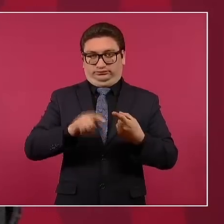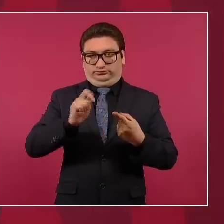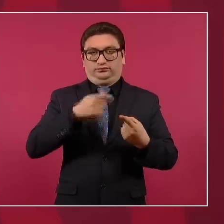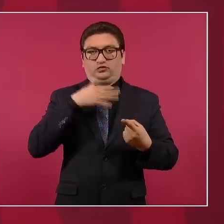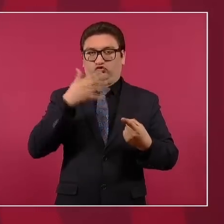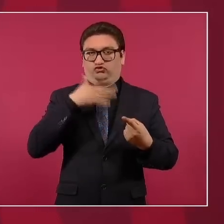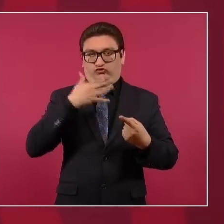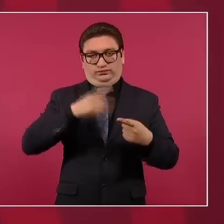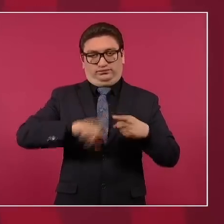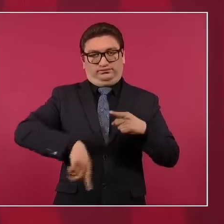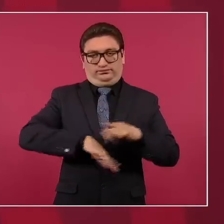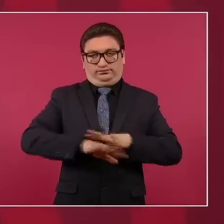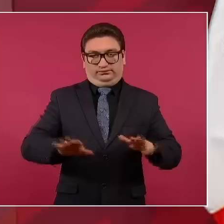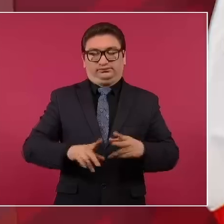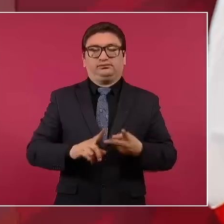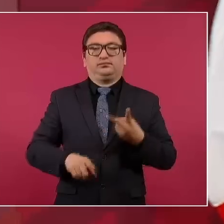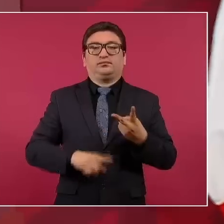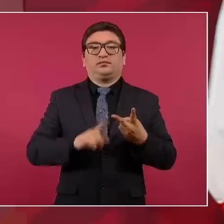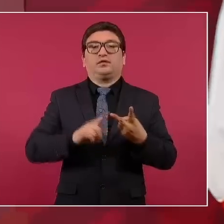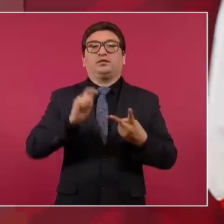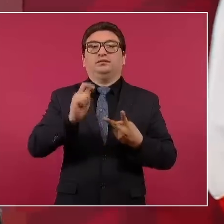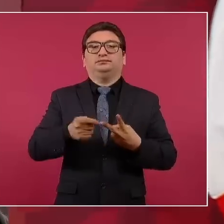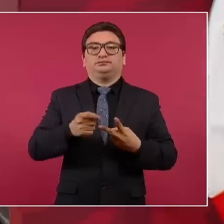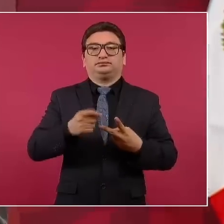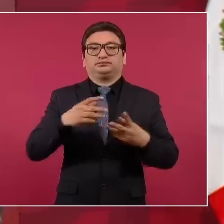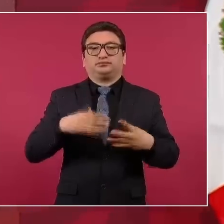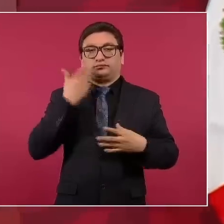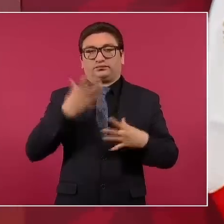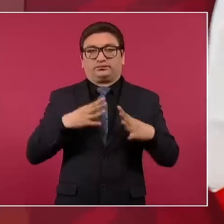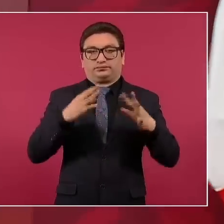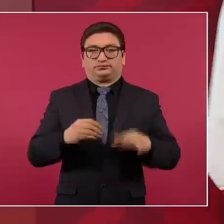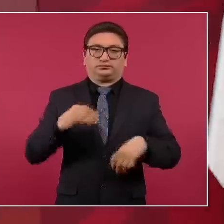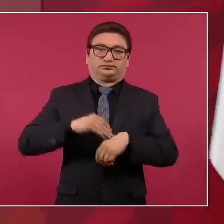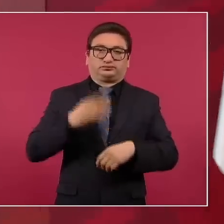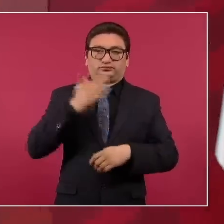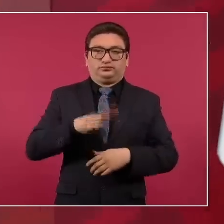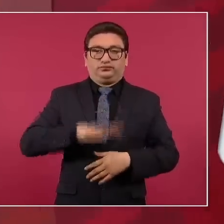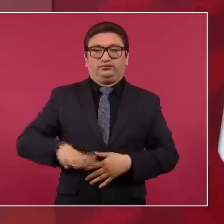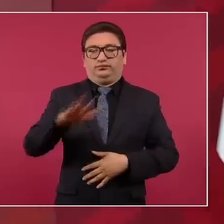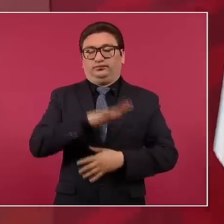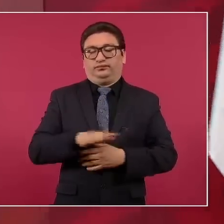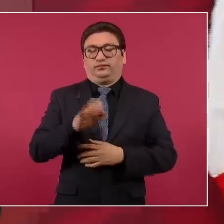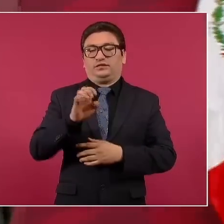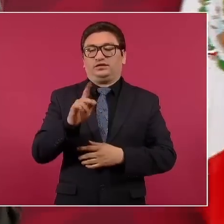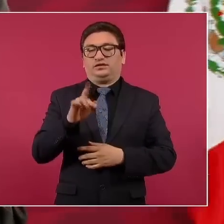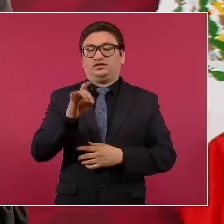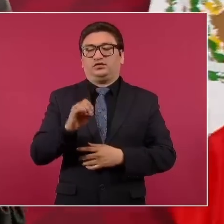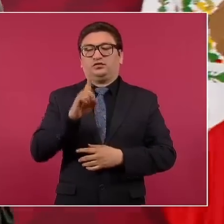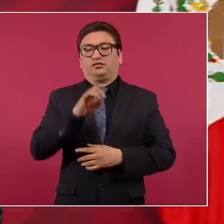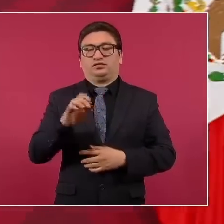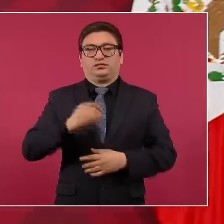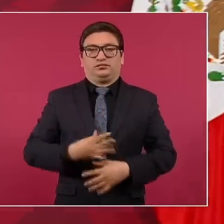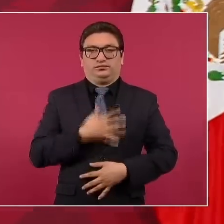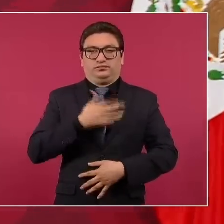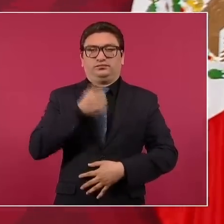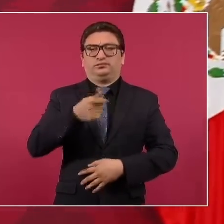y, segundo, establecer el estado de bienestar. ¿Qué es en esencia el estado de bienestar?